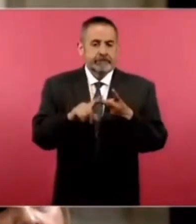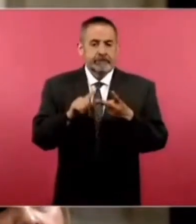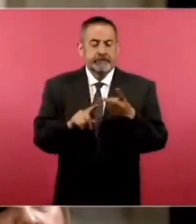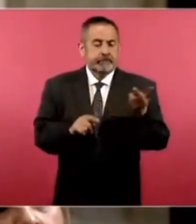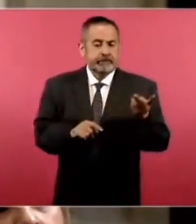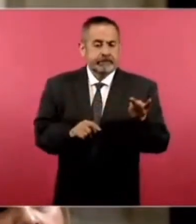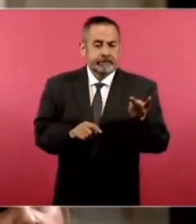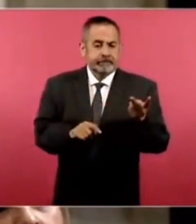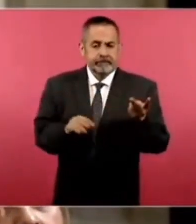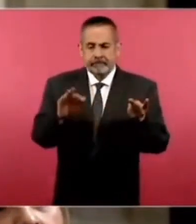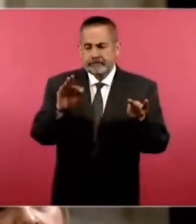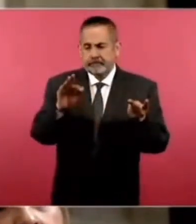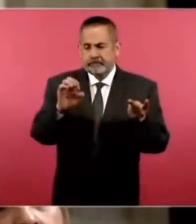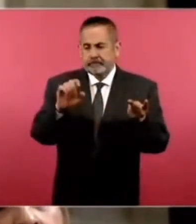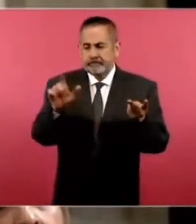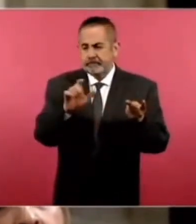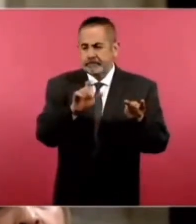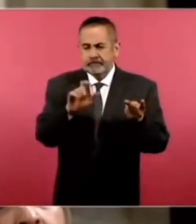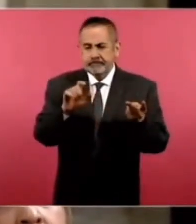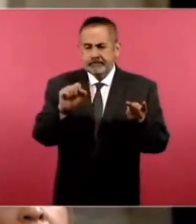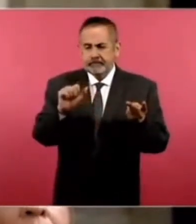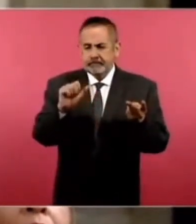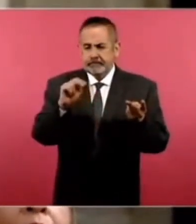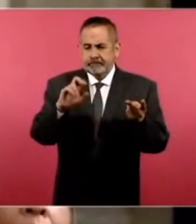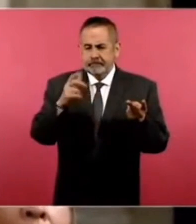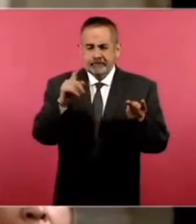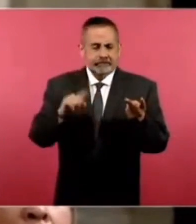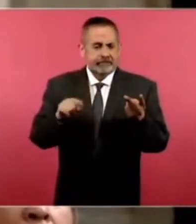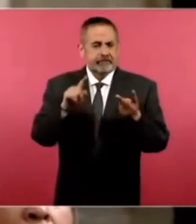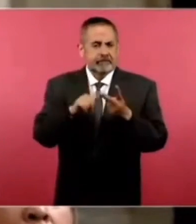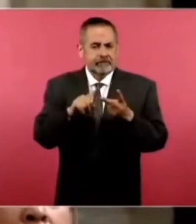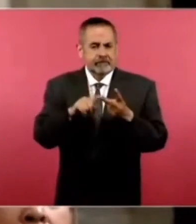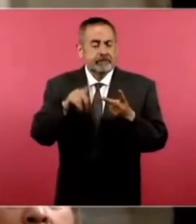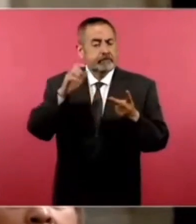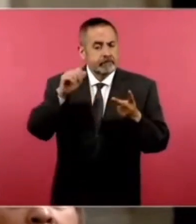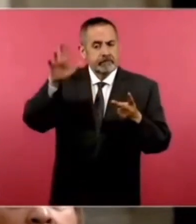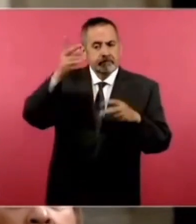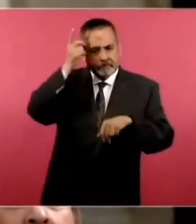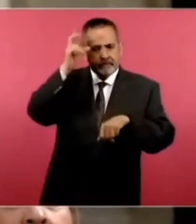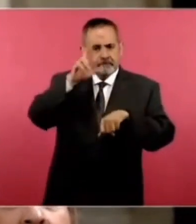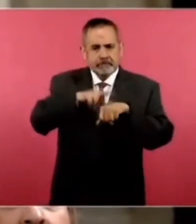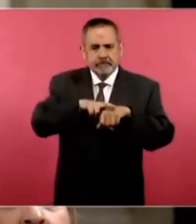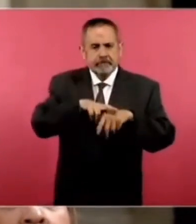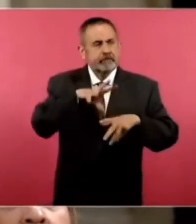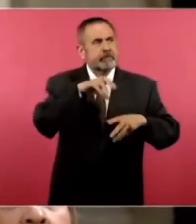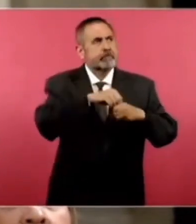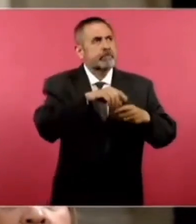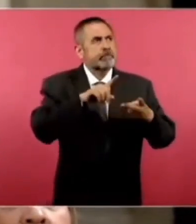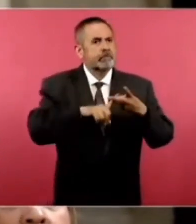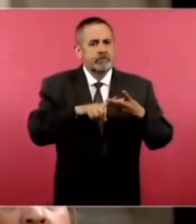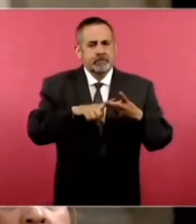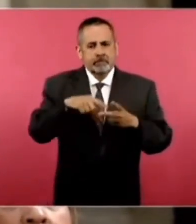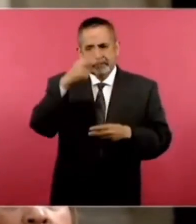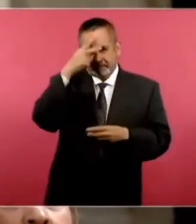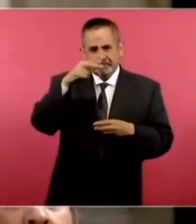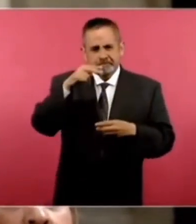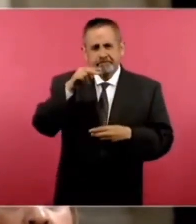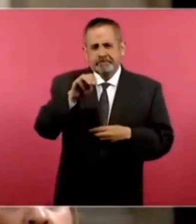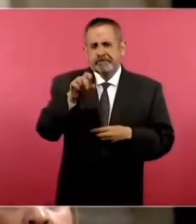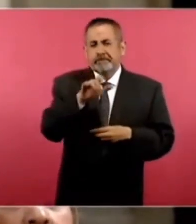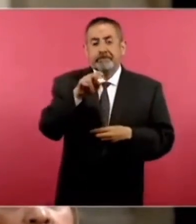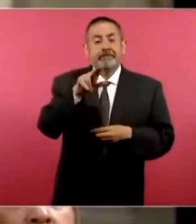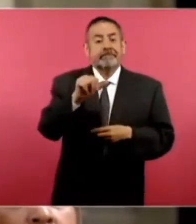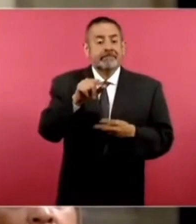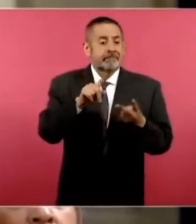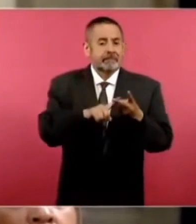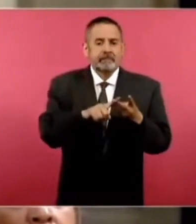Félix Sánchez, que era director operativo de Mexicana de Aviación